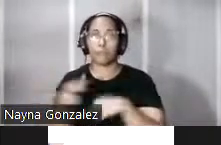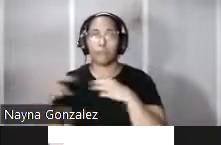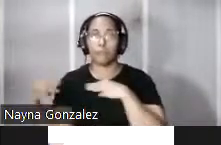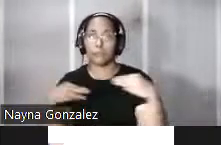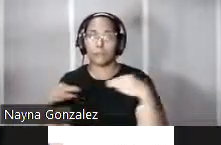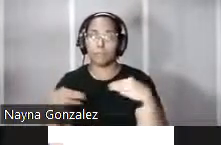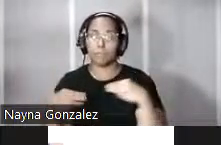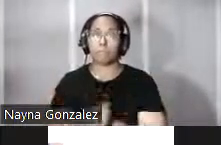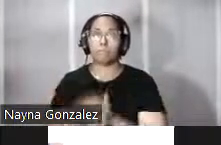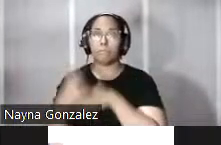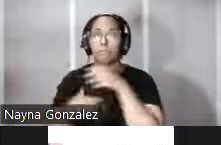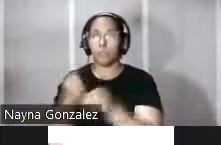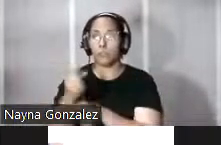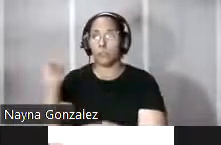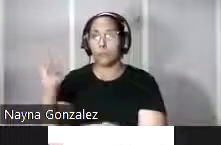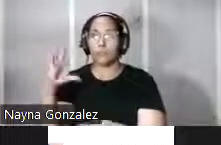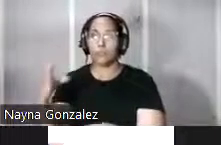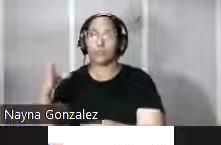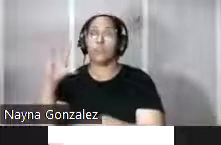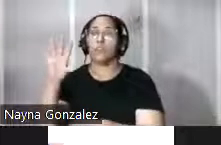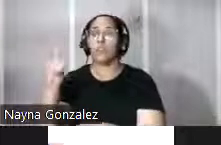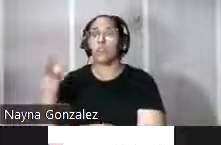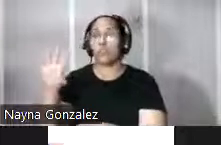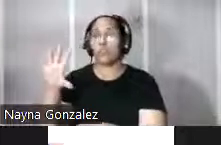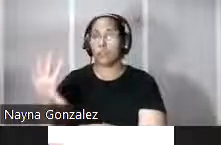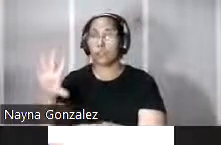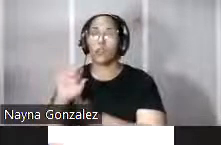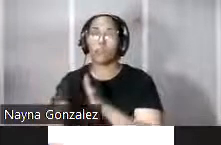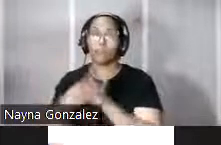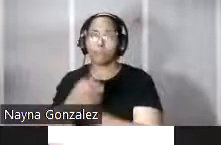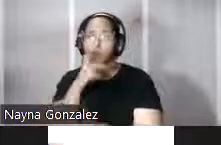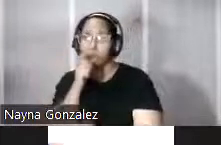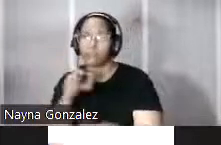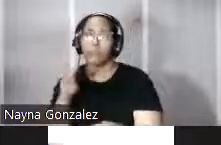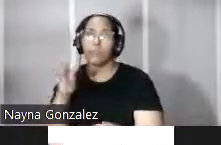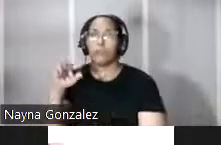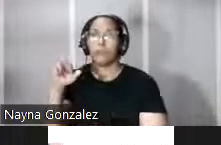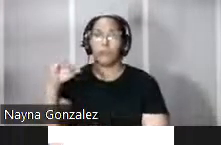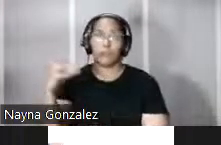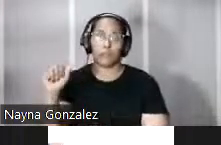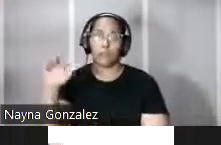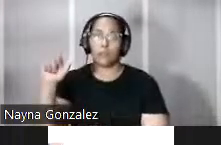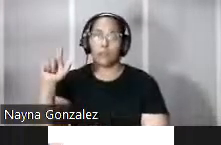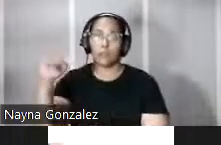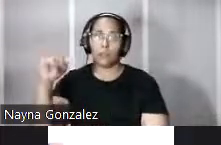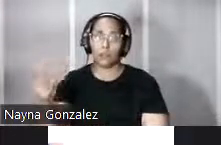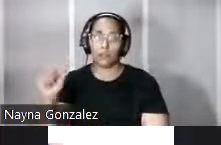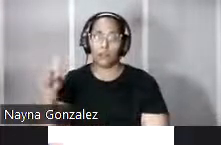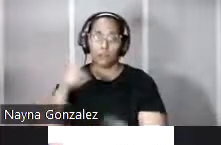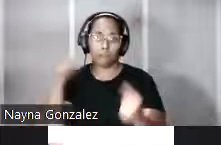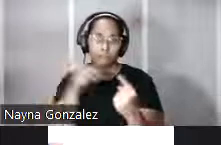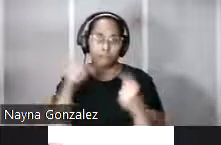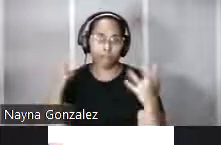En mayo de 1765 llegó a la ciudad de San Juan el mariscal de campo Alejandro O'Reilly con el objetivo de